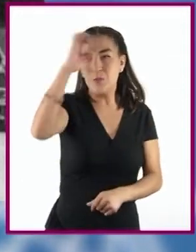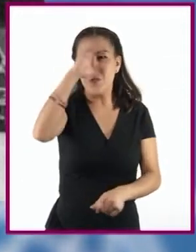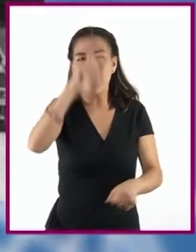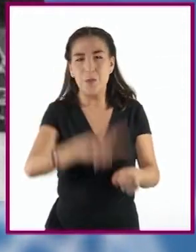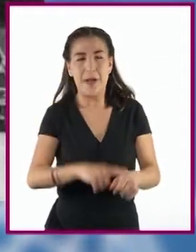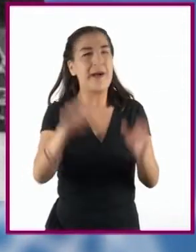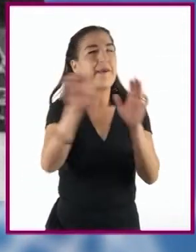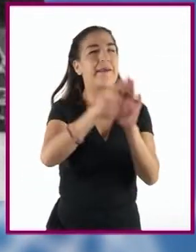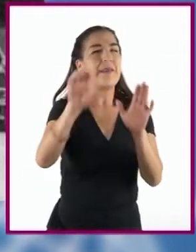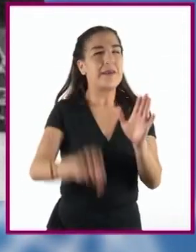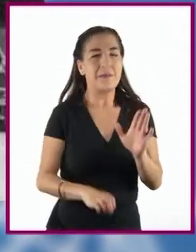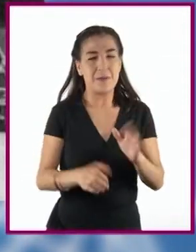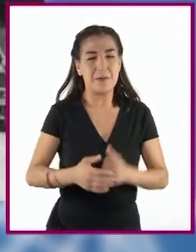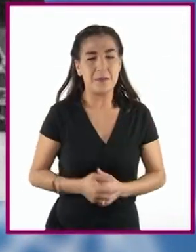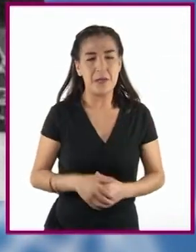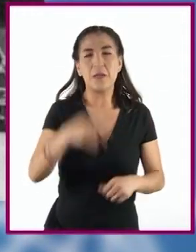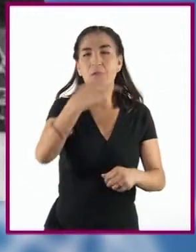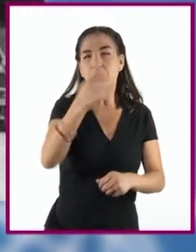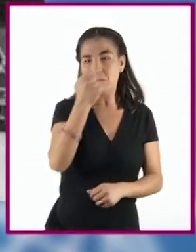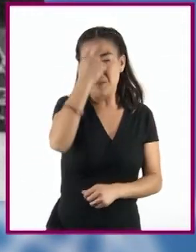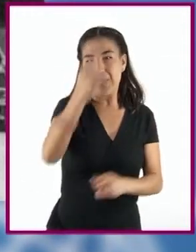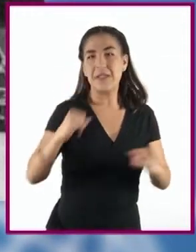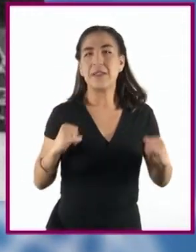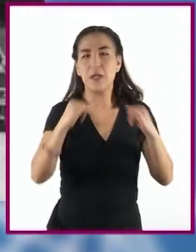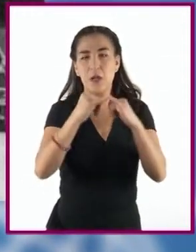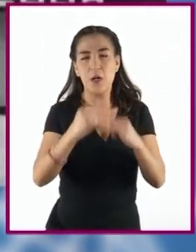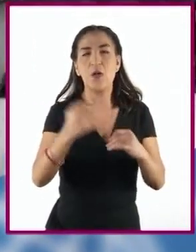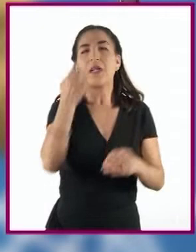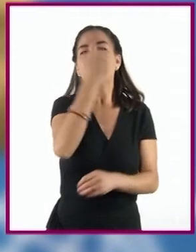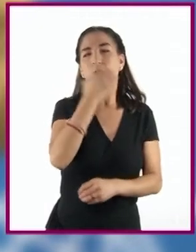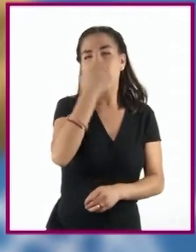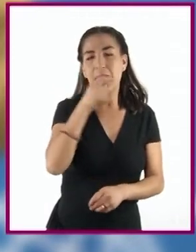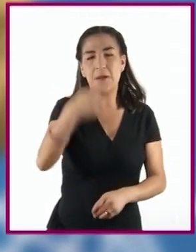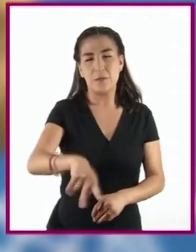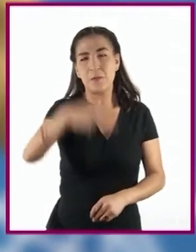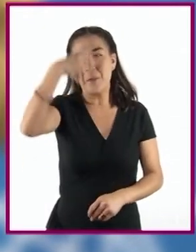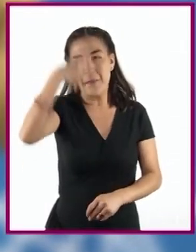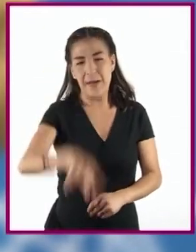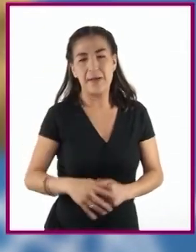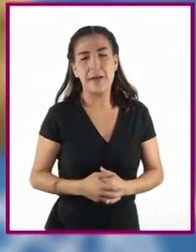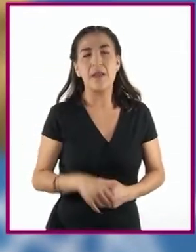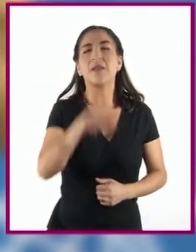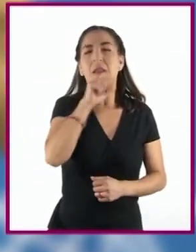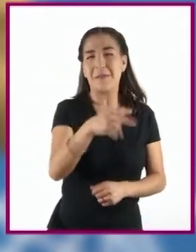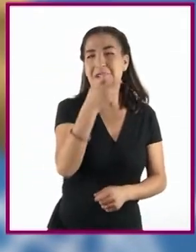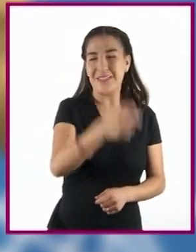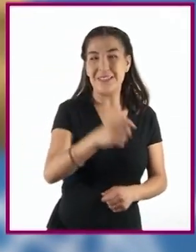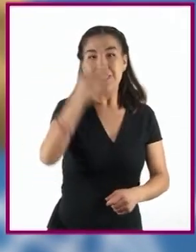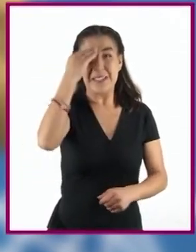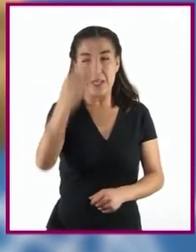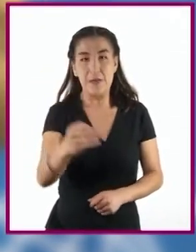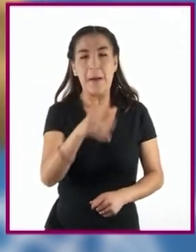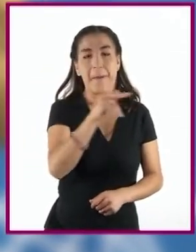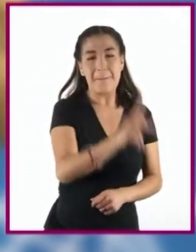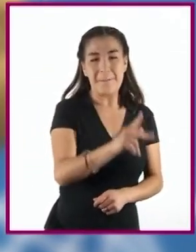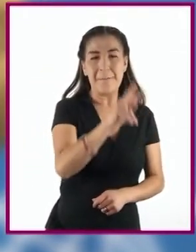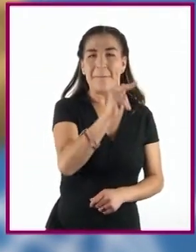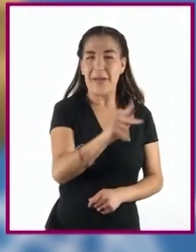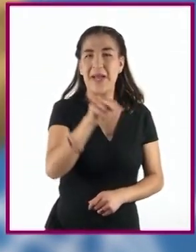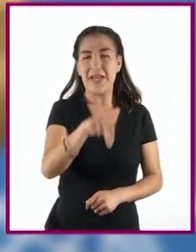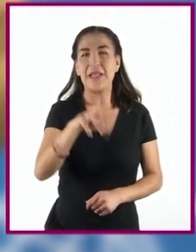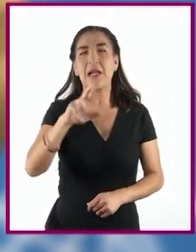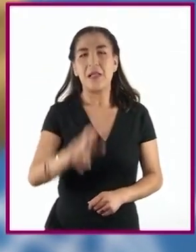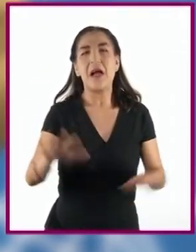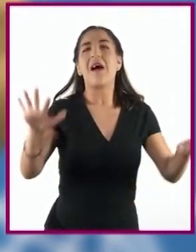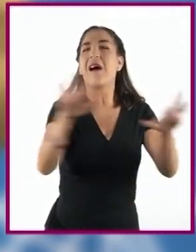Por ejemplo, se crearon instituciones como el Colegio de México. También, durante este periodo, el PNR se